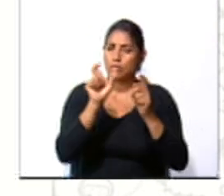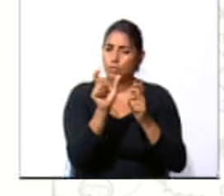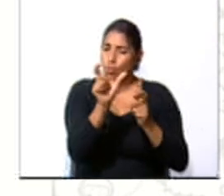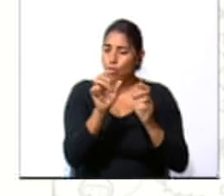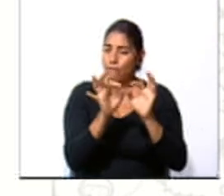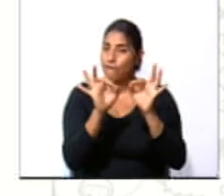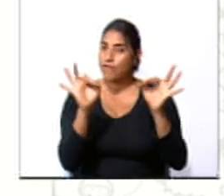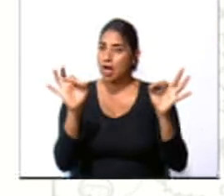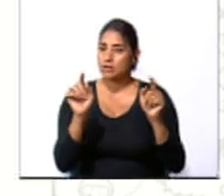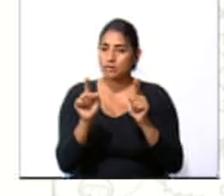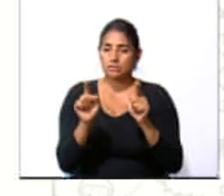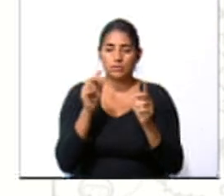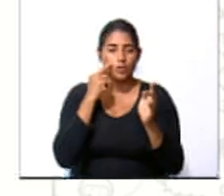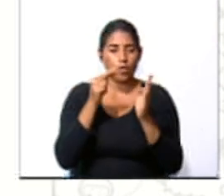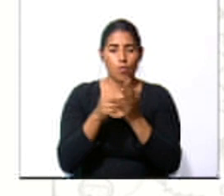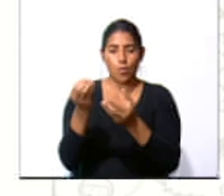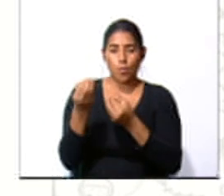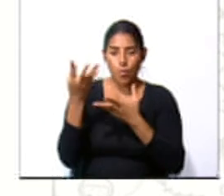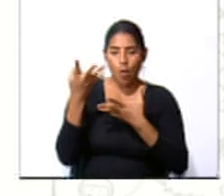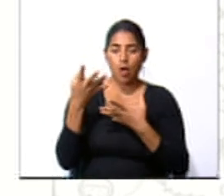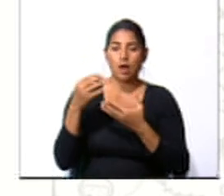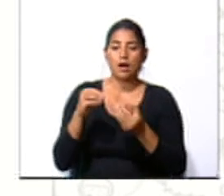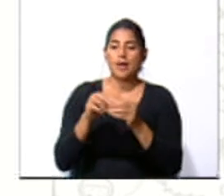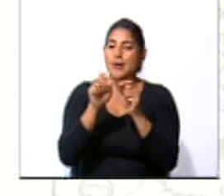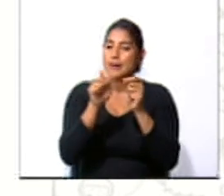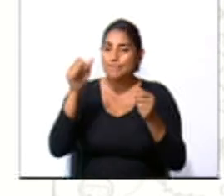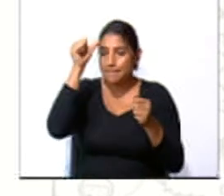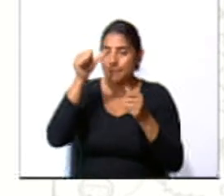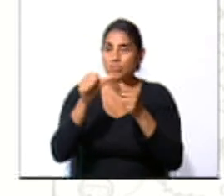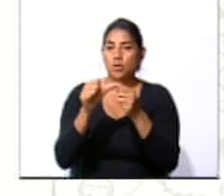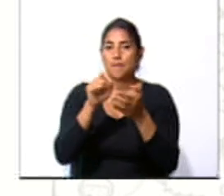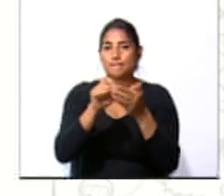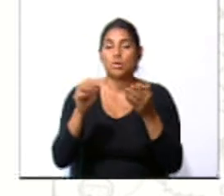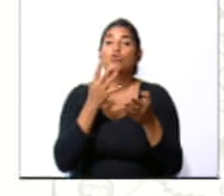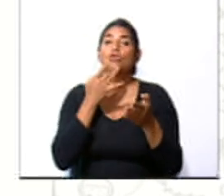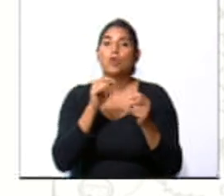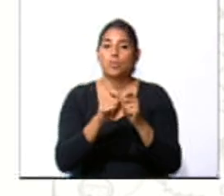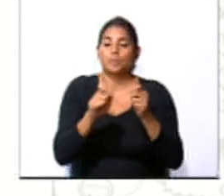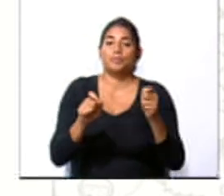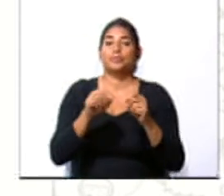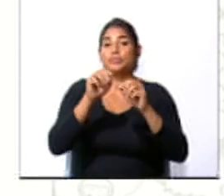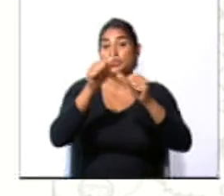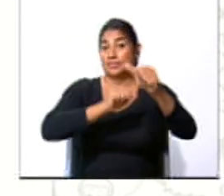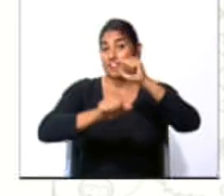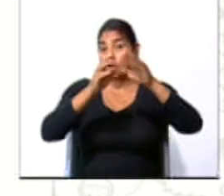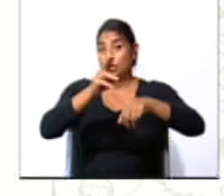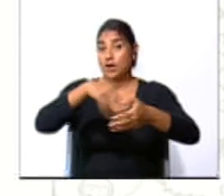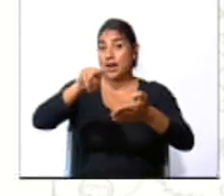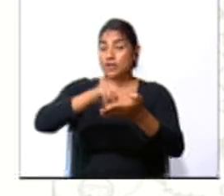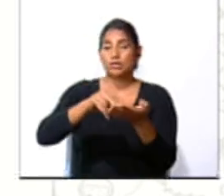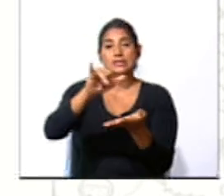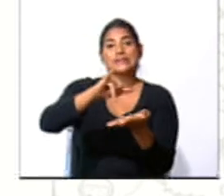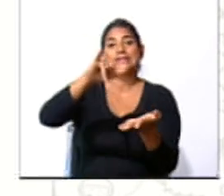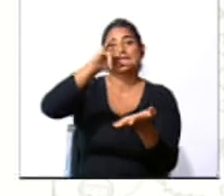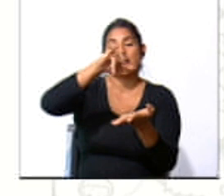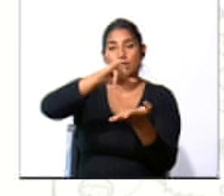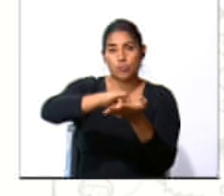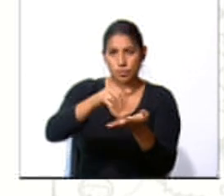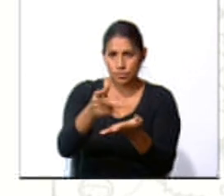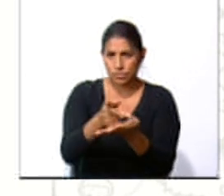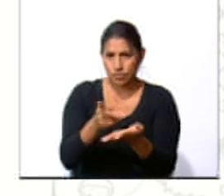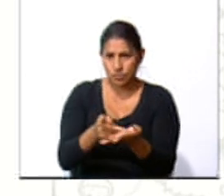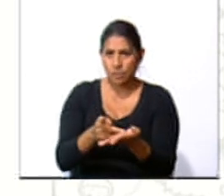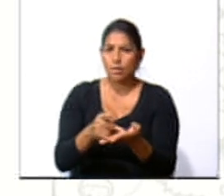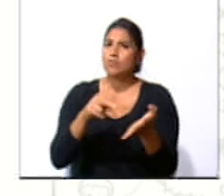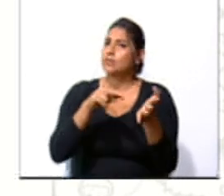frases o palabras que nos aporten mayor contenido. acuerdo? El Teatro Nacional está ubicado en la provincia de San José. Es